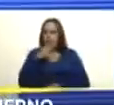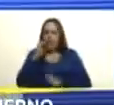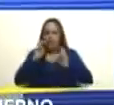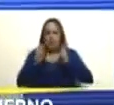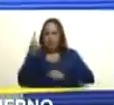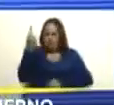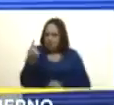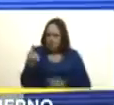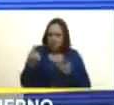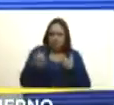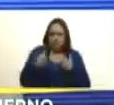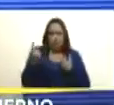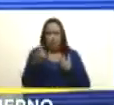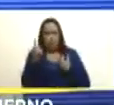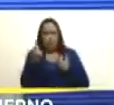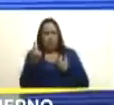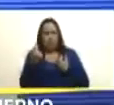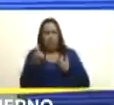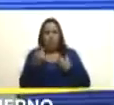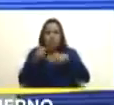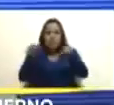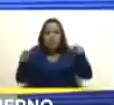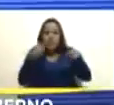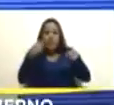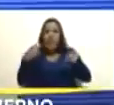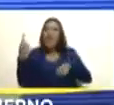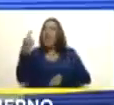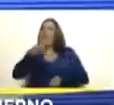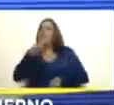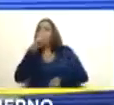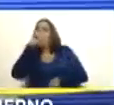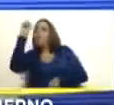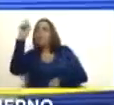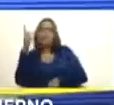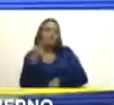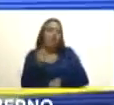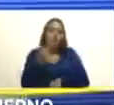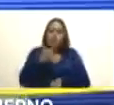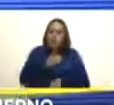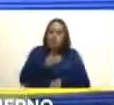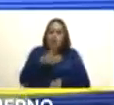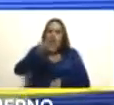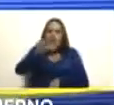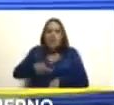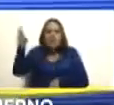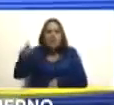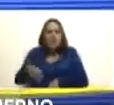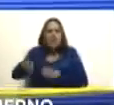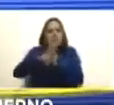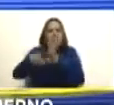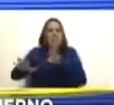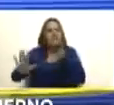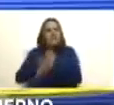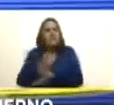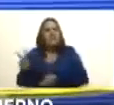como decían ustedes no es Maduro es el exequivo son los derechos de Venezuela